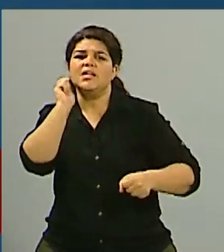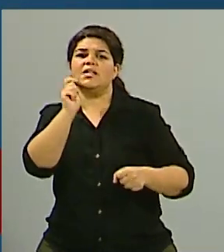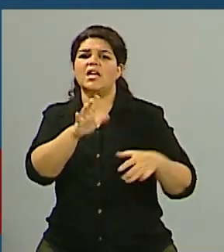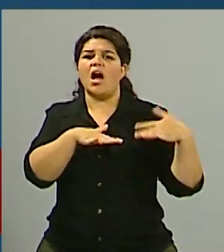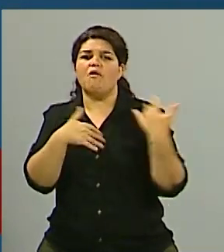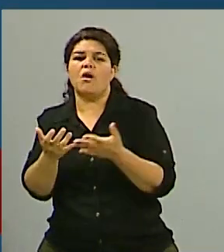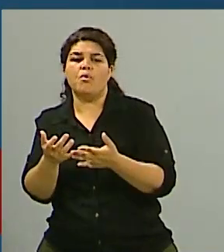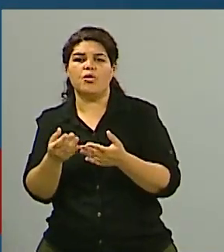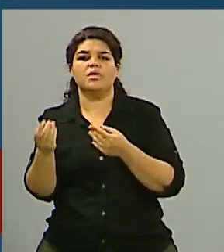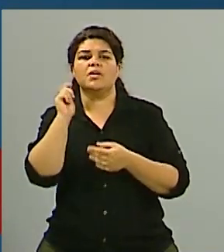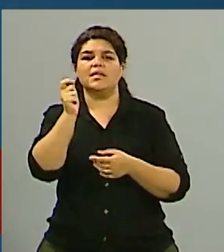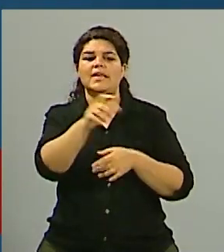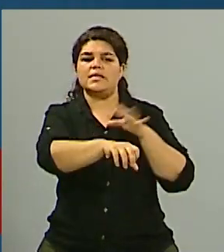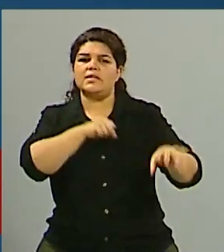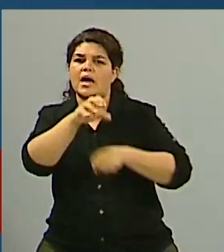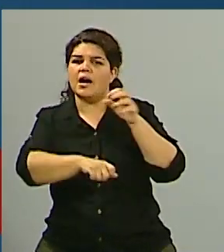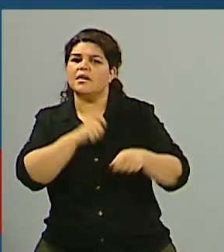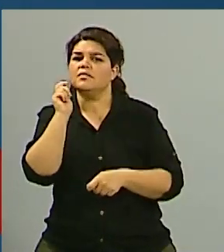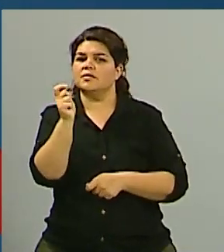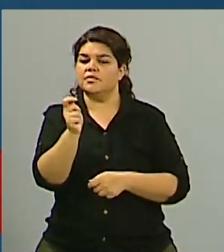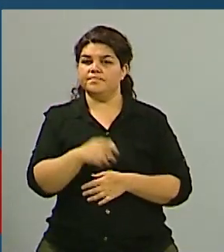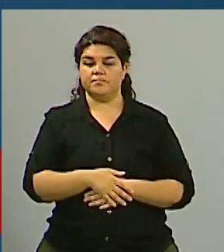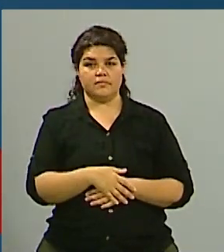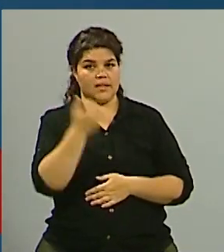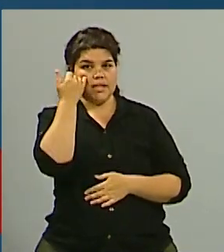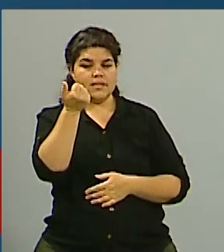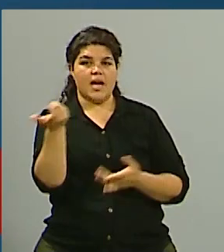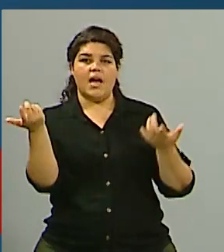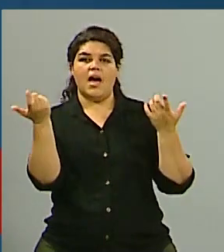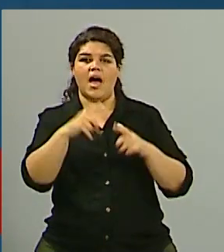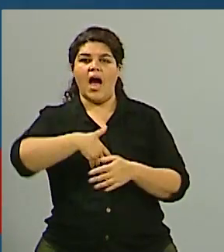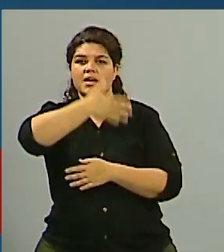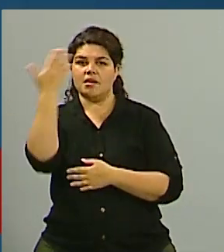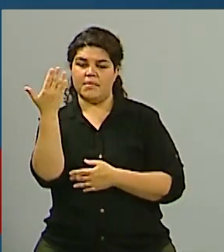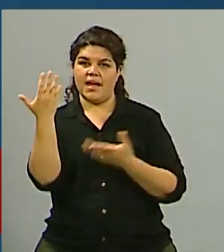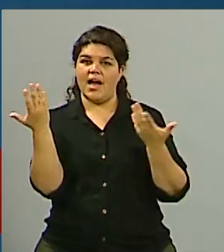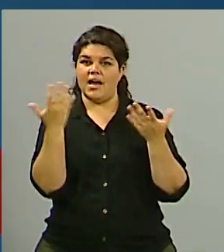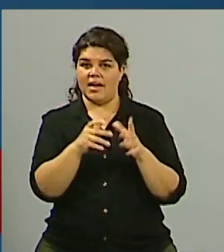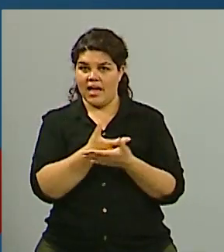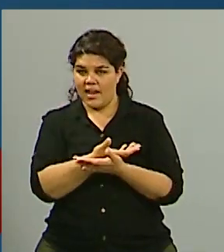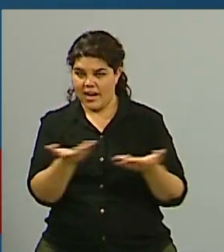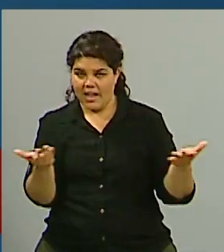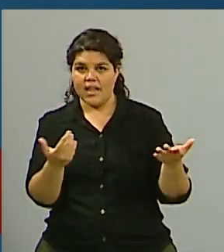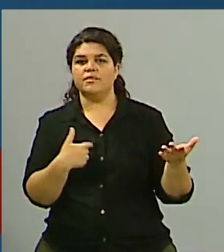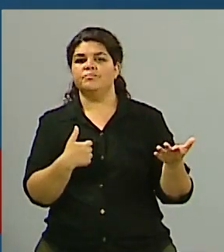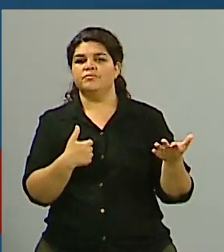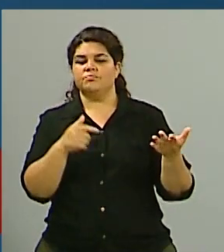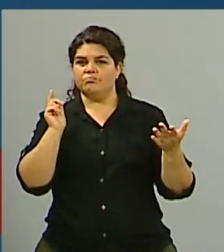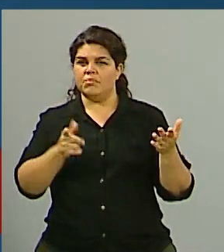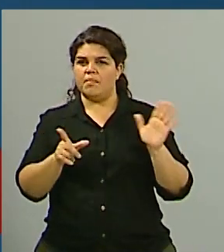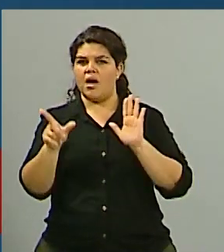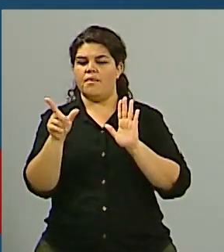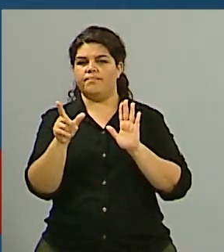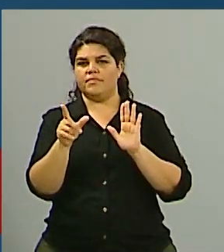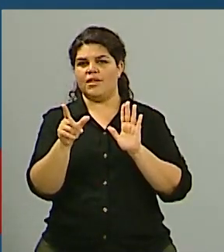Claro. Hay una resolución de la Asamblea General de Naciones Unidas, la resolución 39